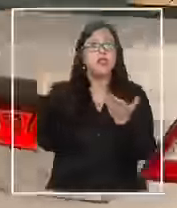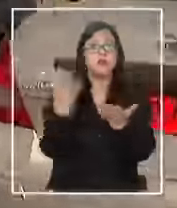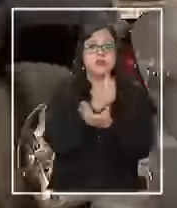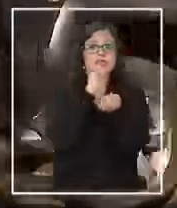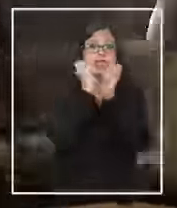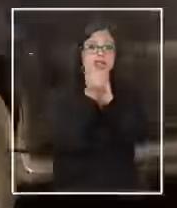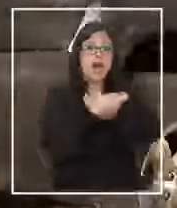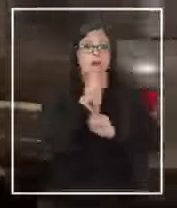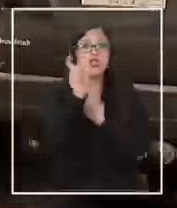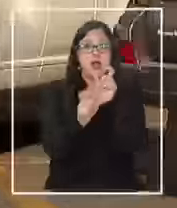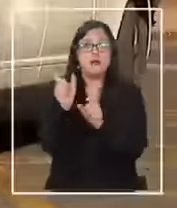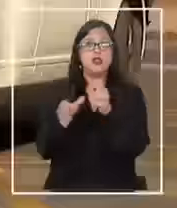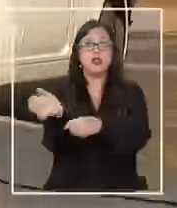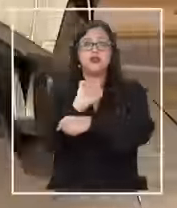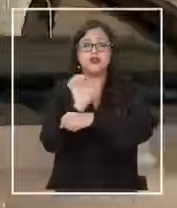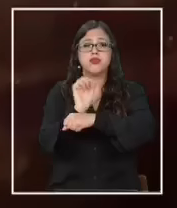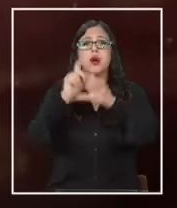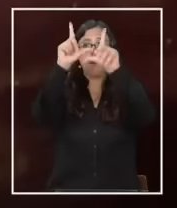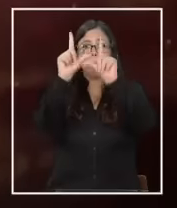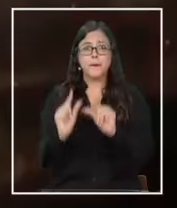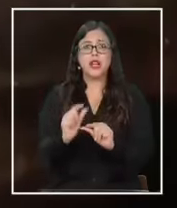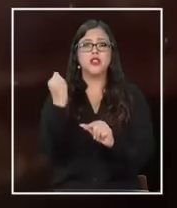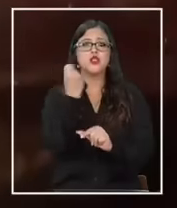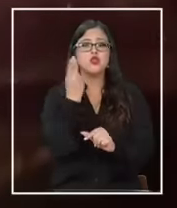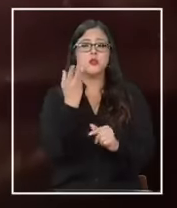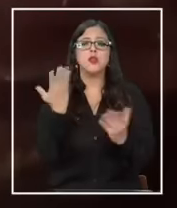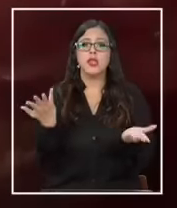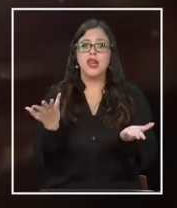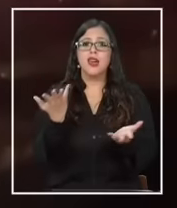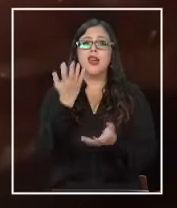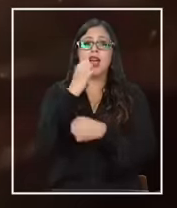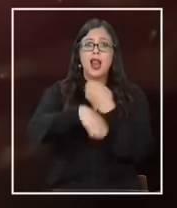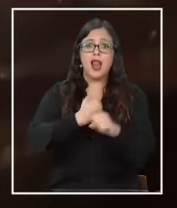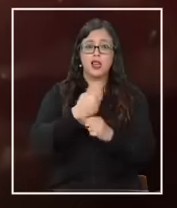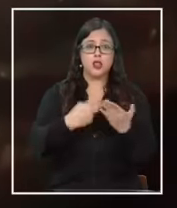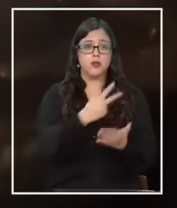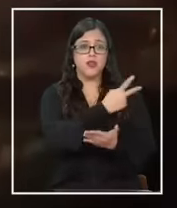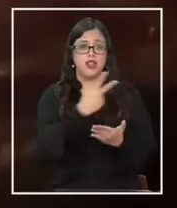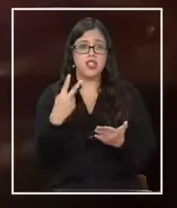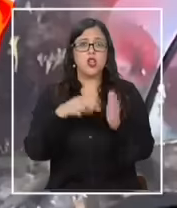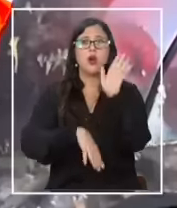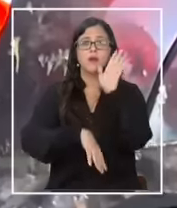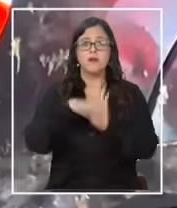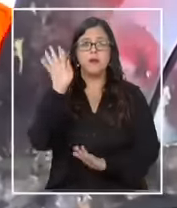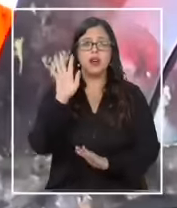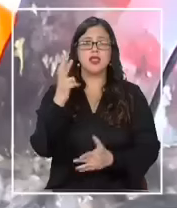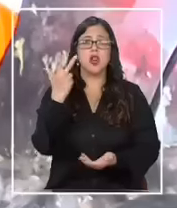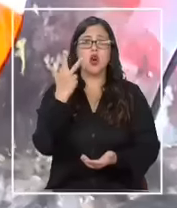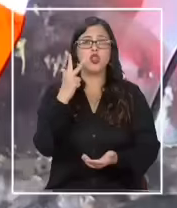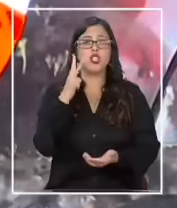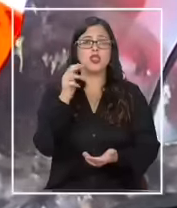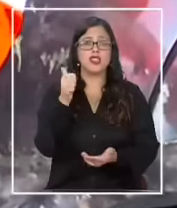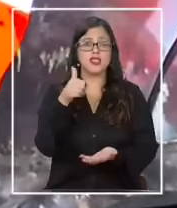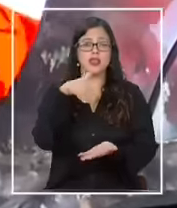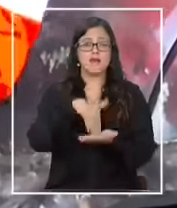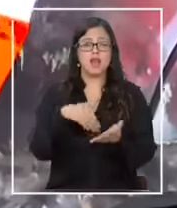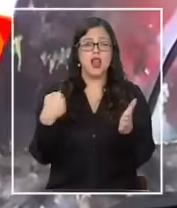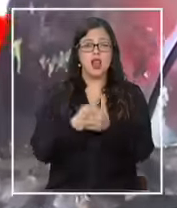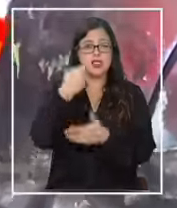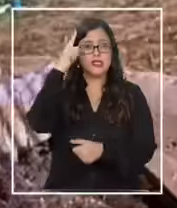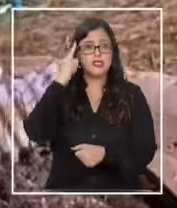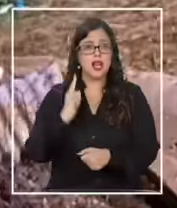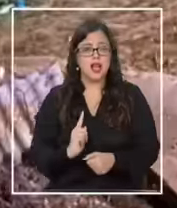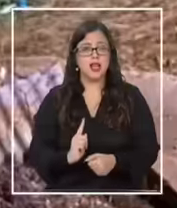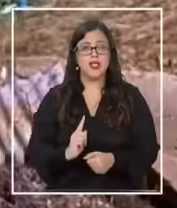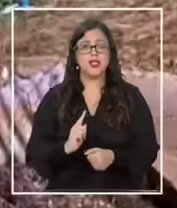las personas que manejan y bajar las cifras que solo durante el año 2022 superaron los 86.000 accidentes